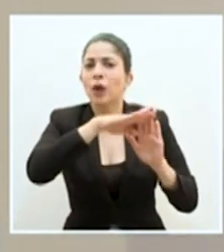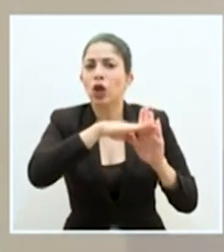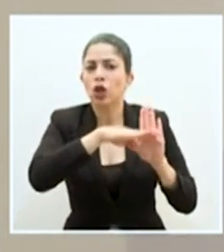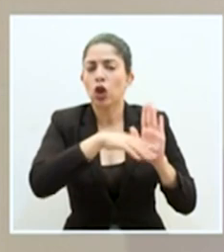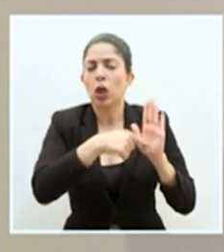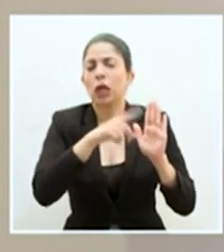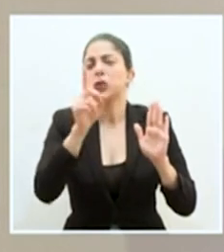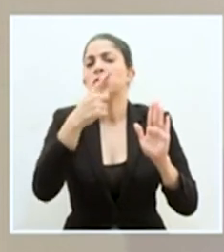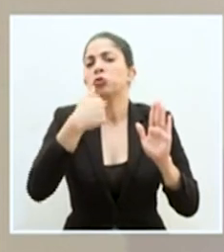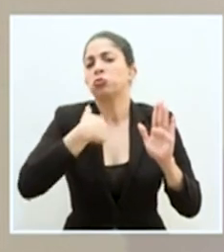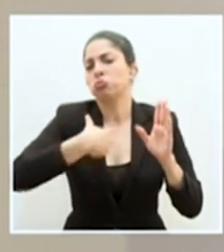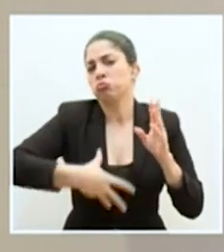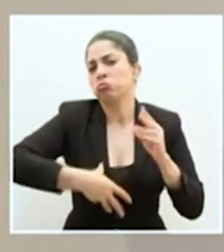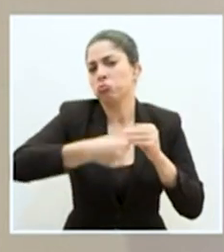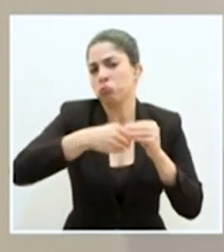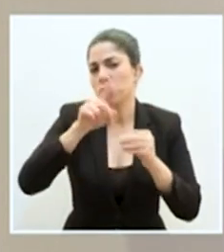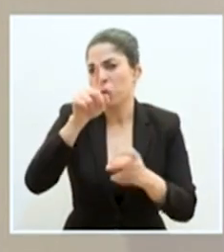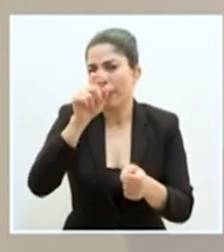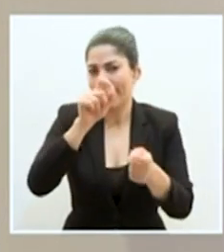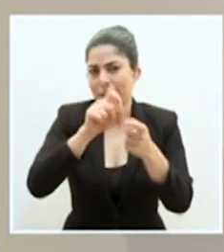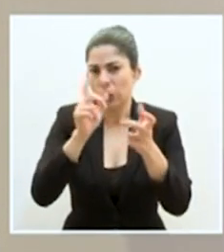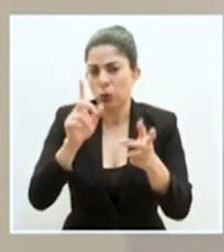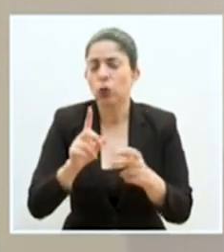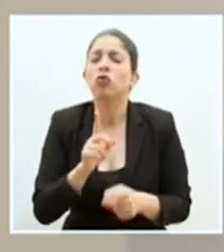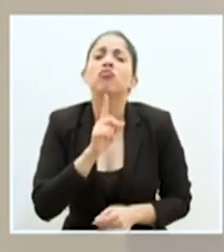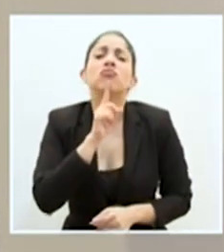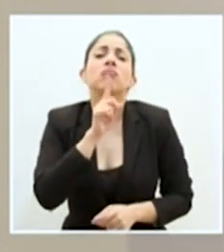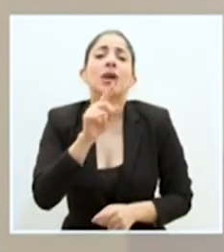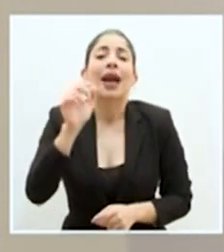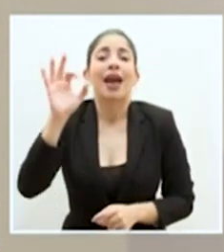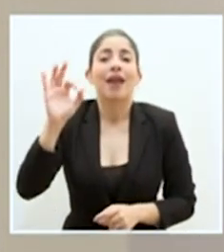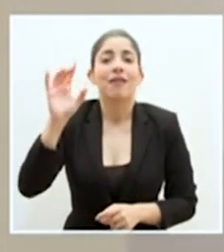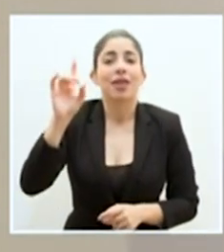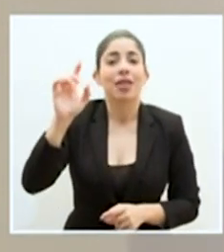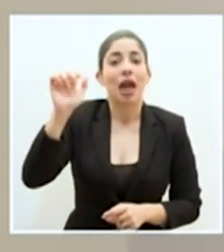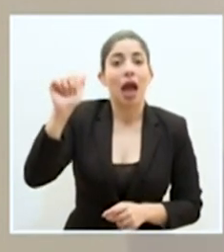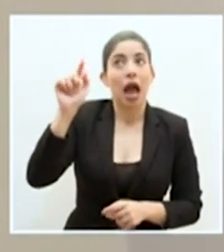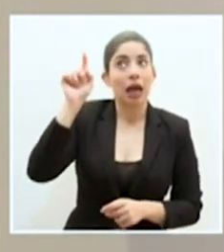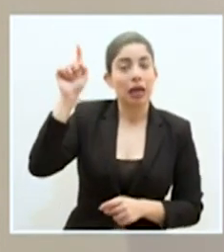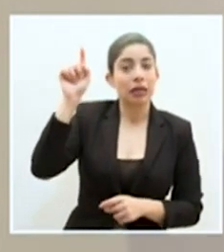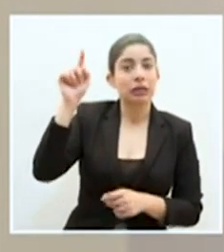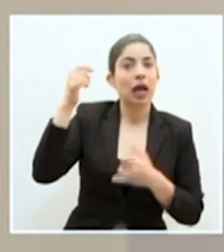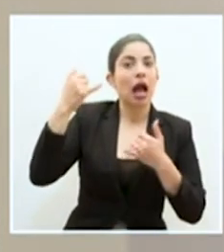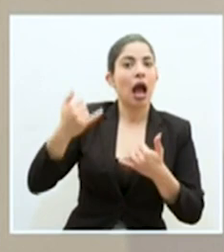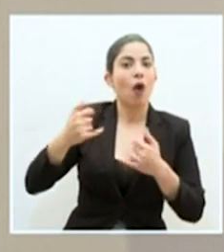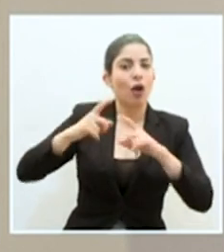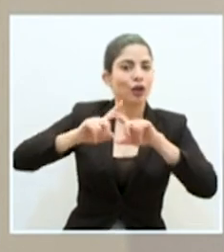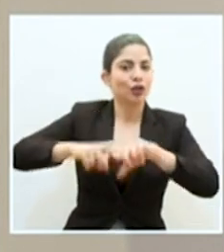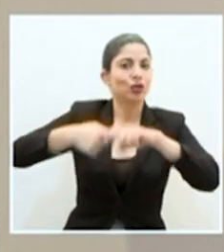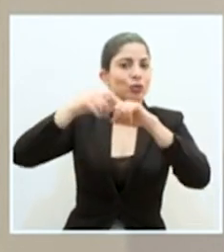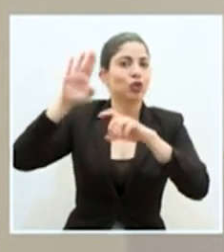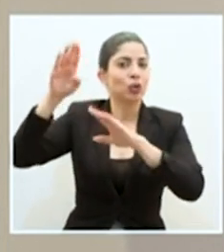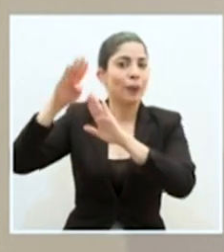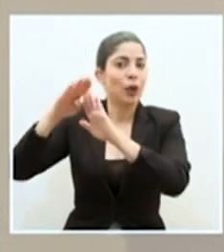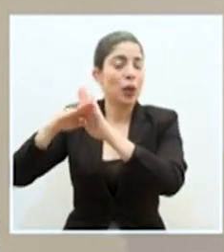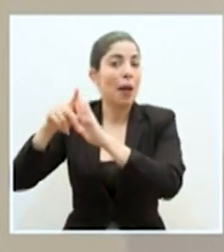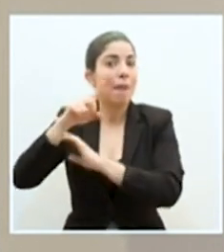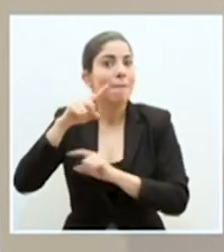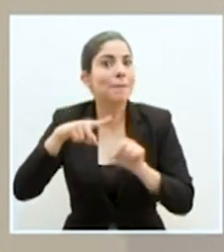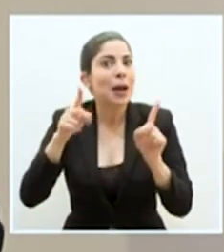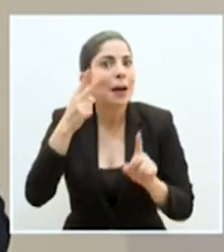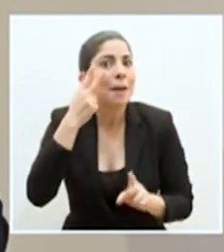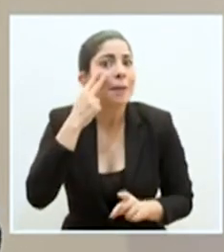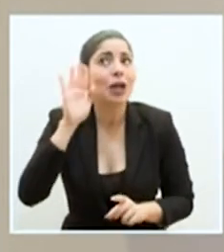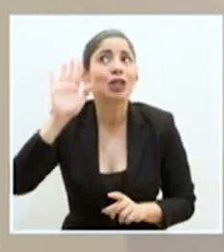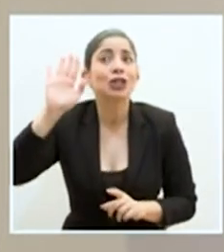yo solamente quiero agregar algo, más bien puntualizar algo. Es cierto que la FDA ahora suspendió los protocolos, pero vean ustedes que casi todos los